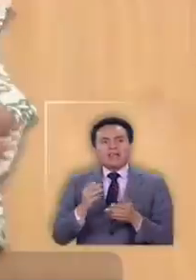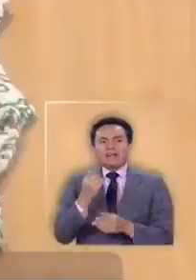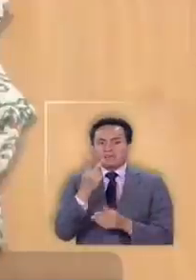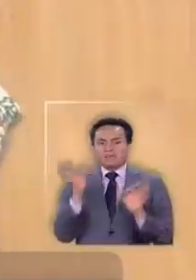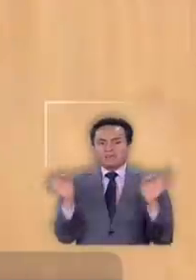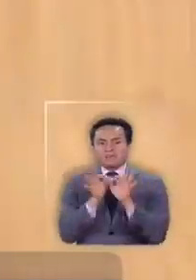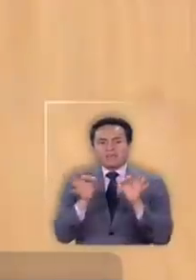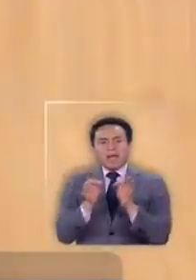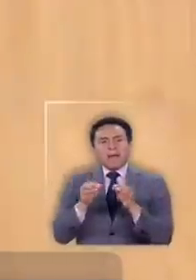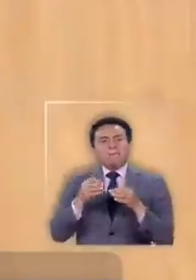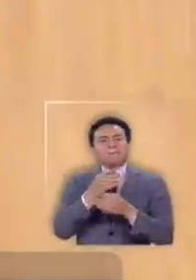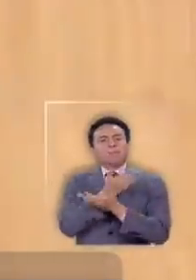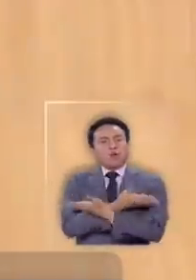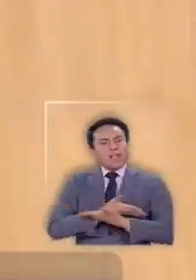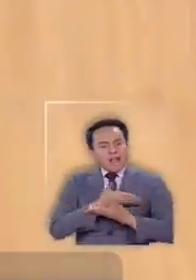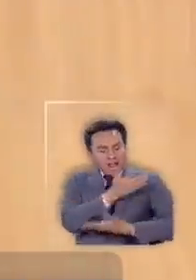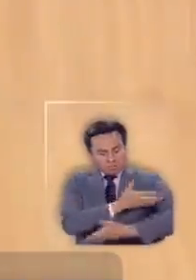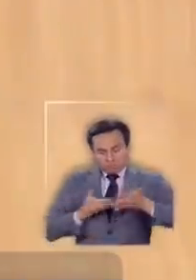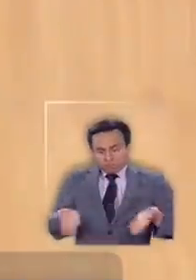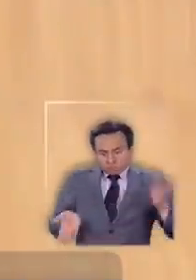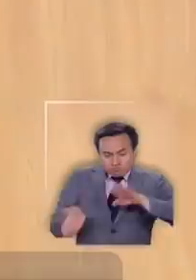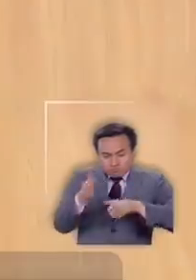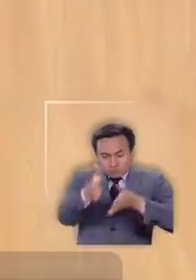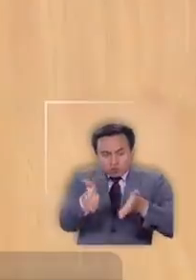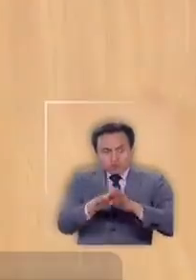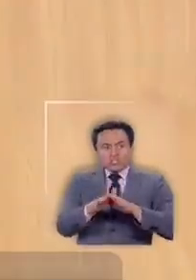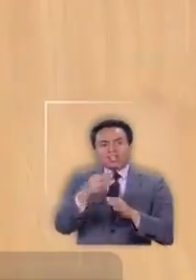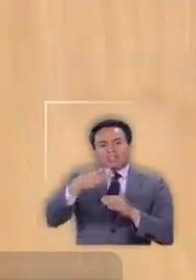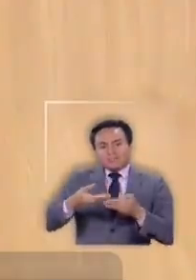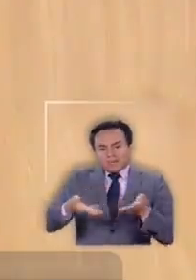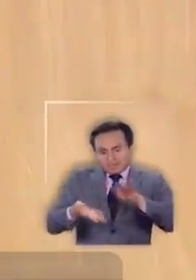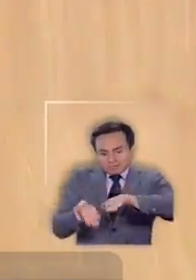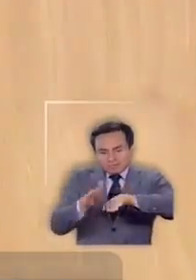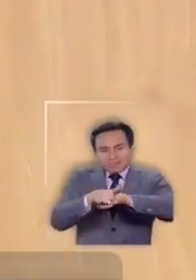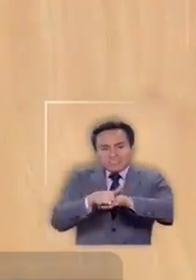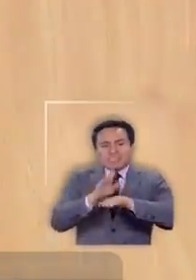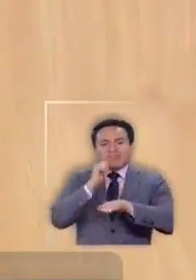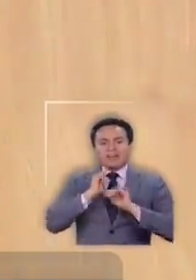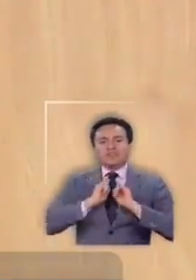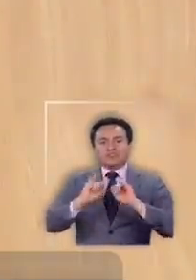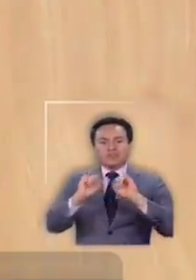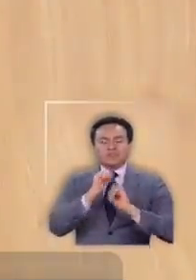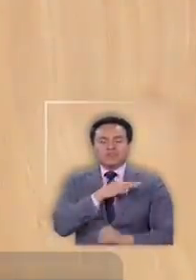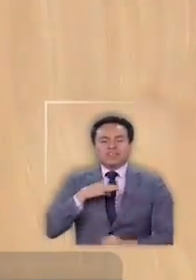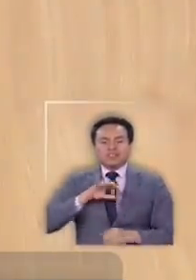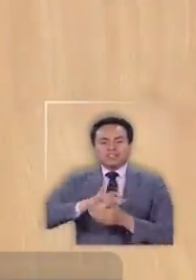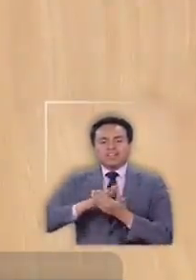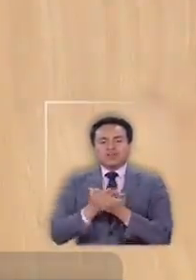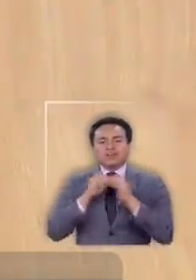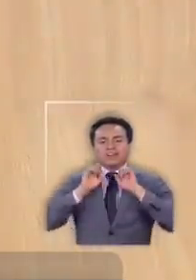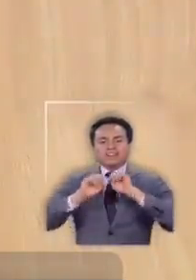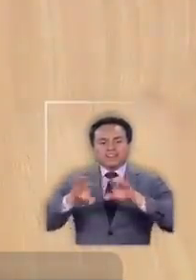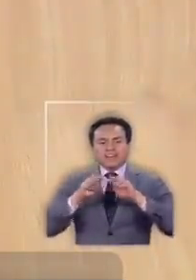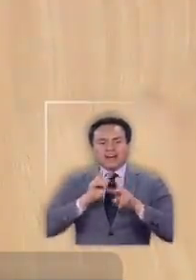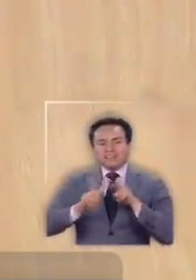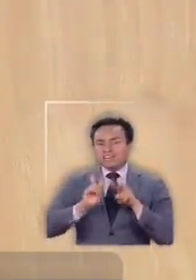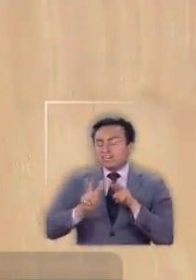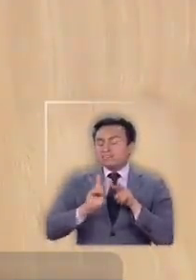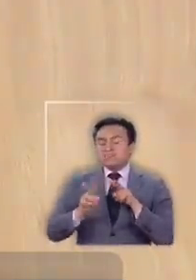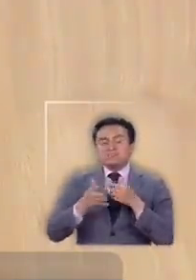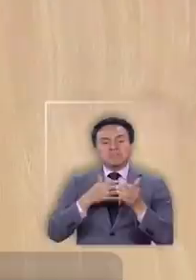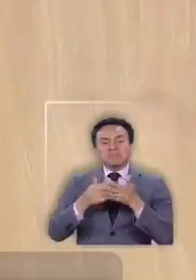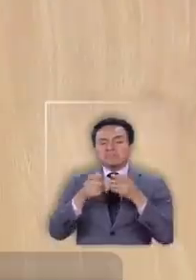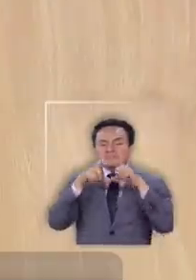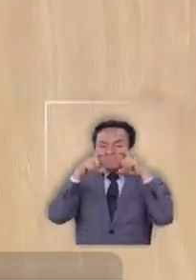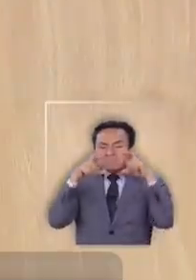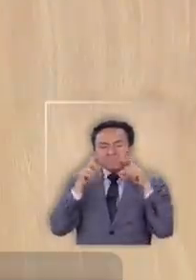en dos la polera y luego hacemos tres pliegues. Este instructivo del Ministerio de Salud enseña cómo fabricar una mascarilla